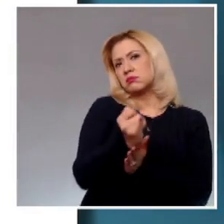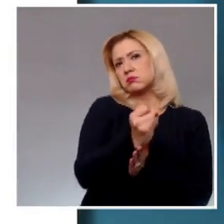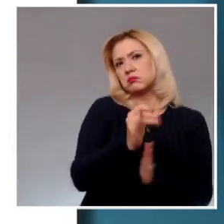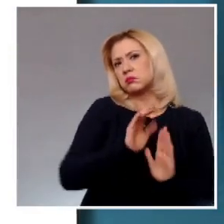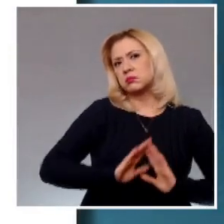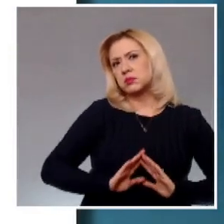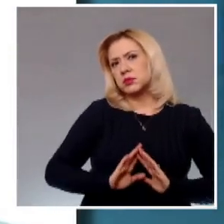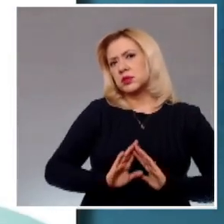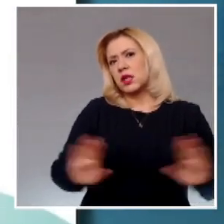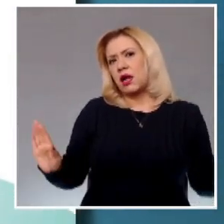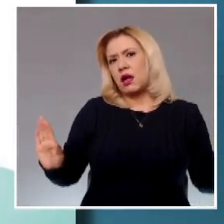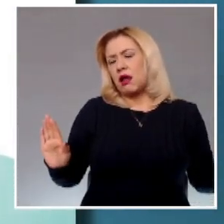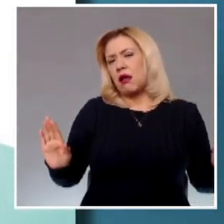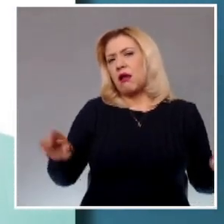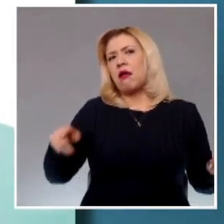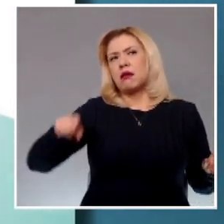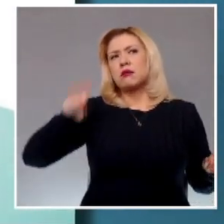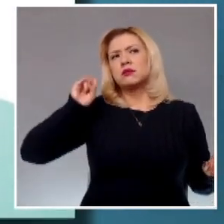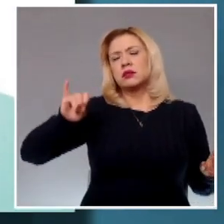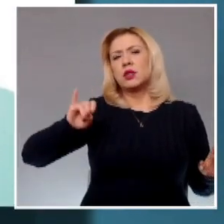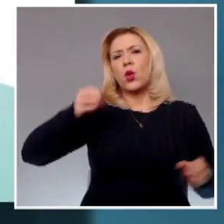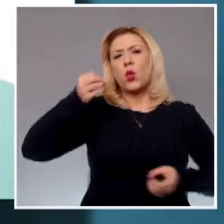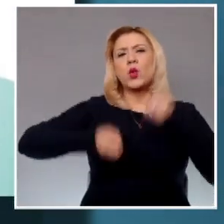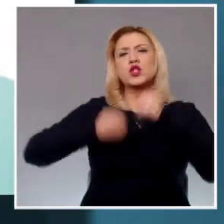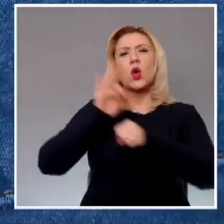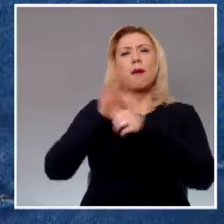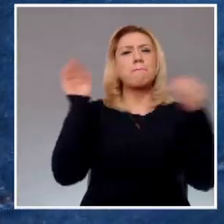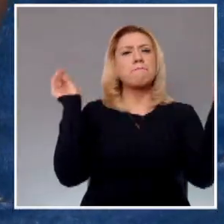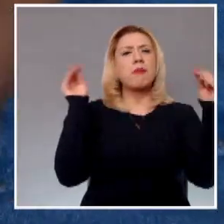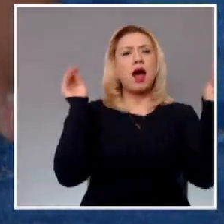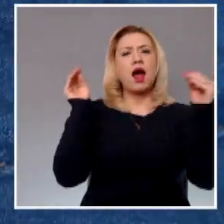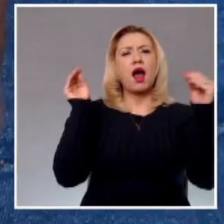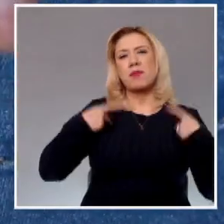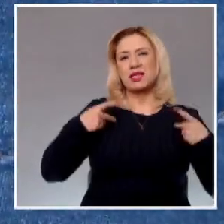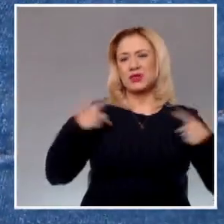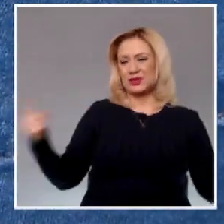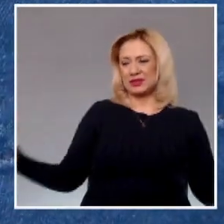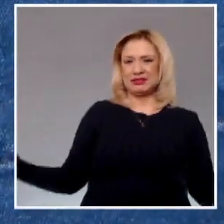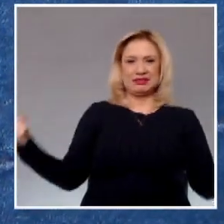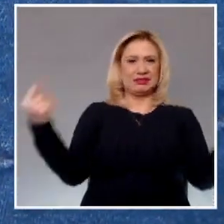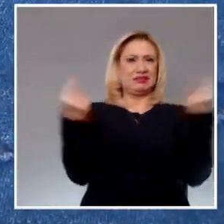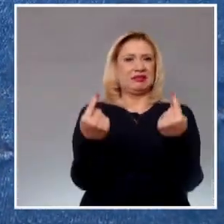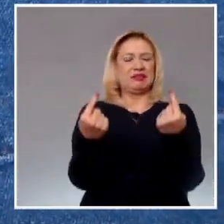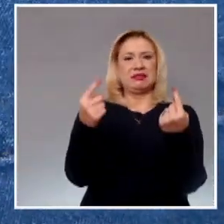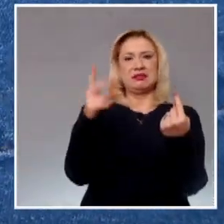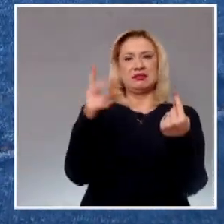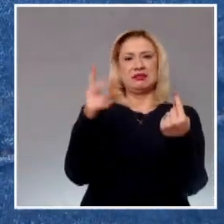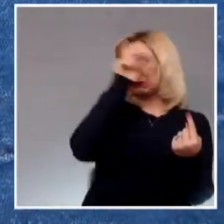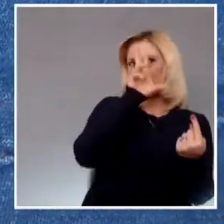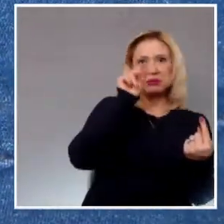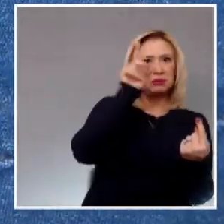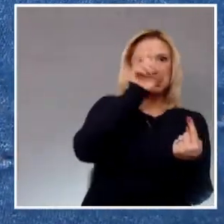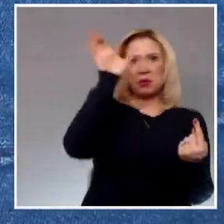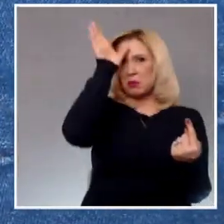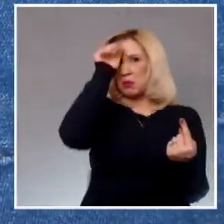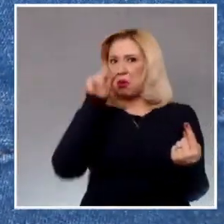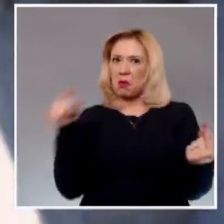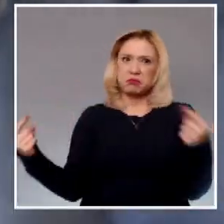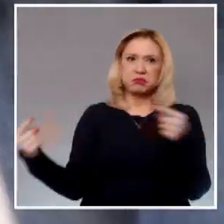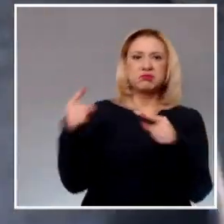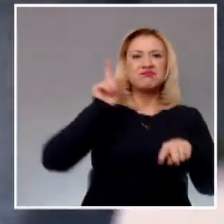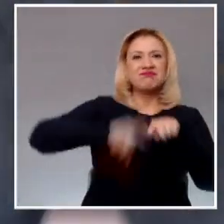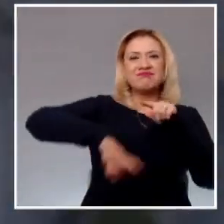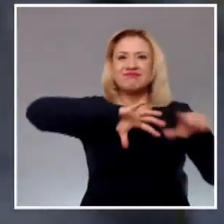cual procede el juicio de amparo directo. Ello, a pesar de que no se haya definido la manera de disponer de los bienes